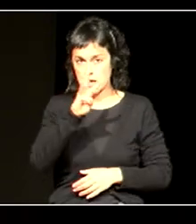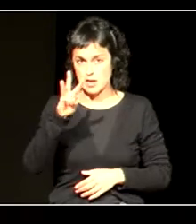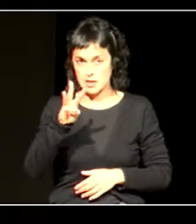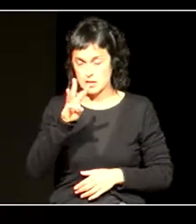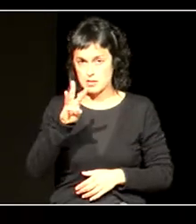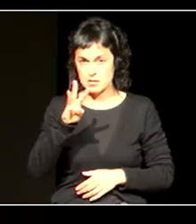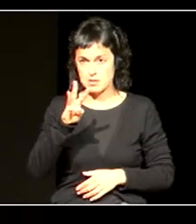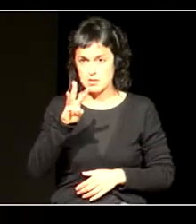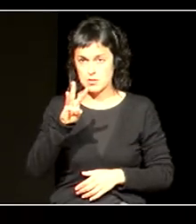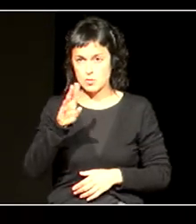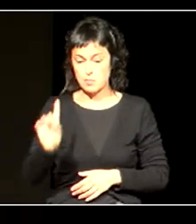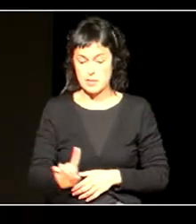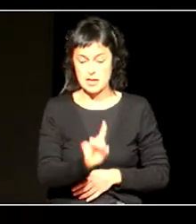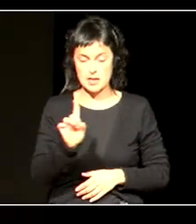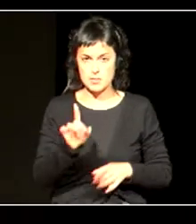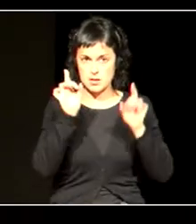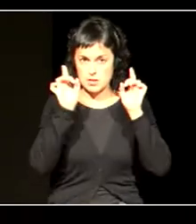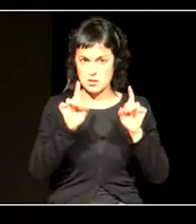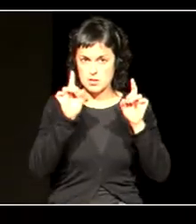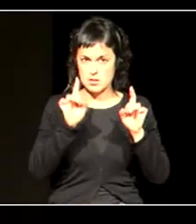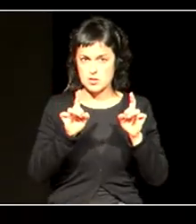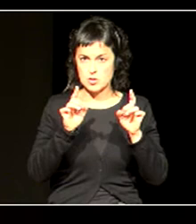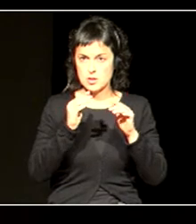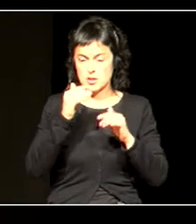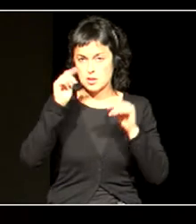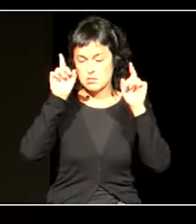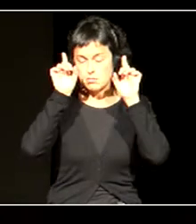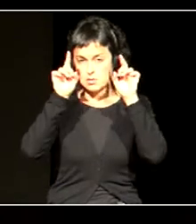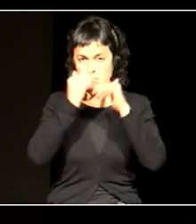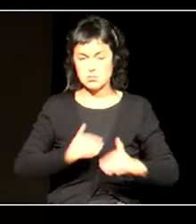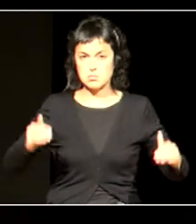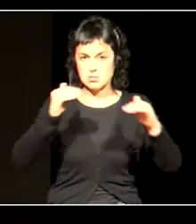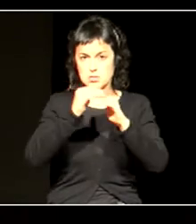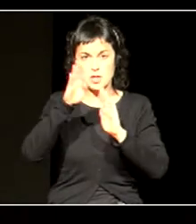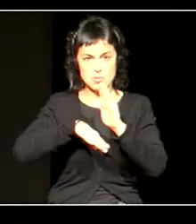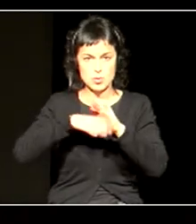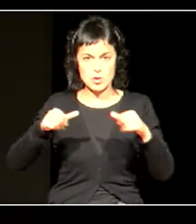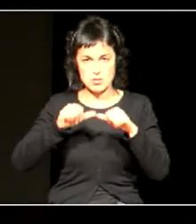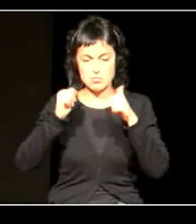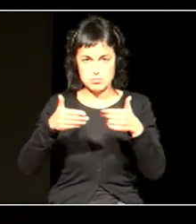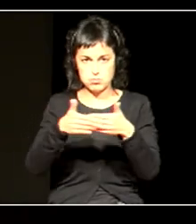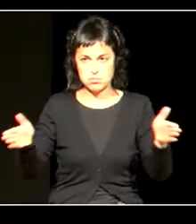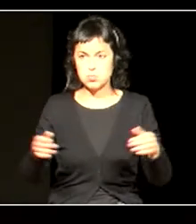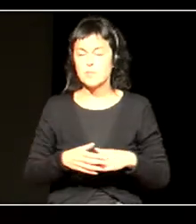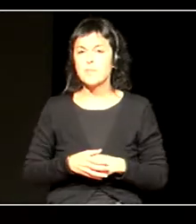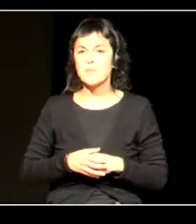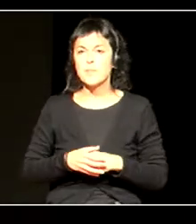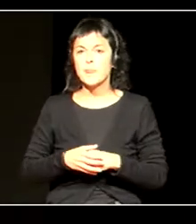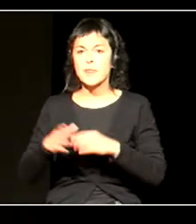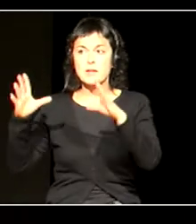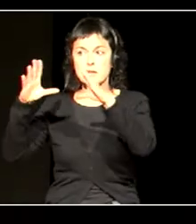naiko eskidetza programarie mangenion asiera. Unibertsitatetik egindako